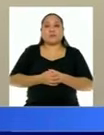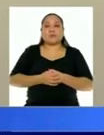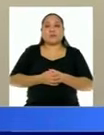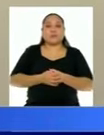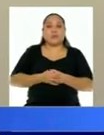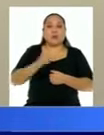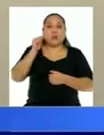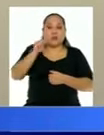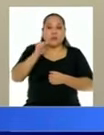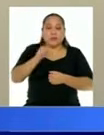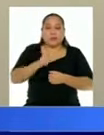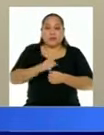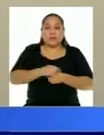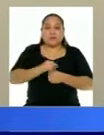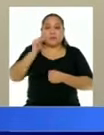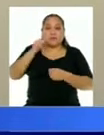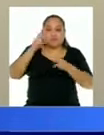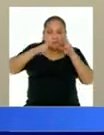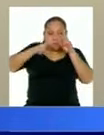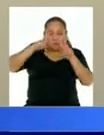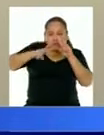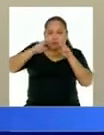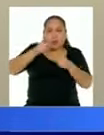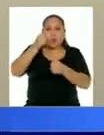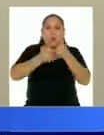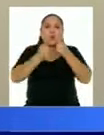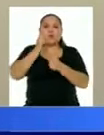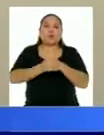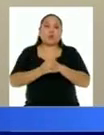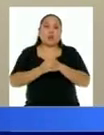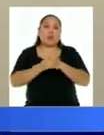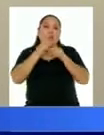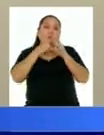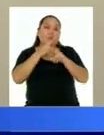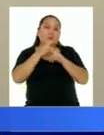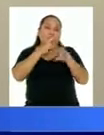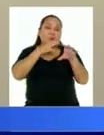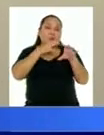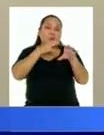Muchas gracias. Es el turno de la República a cargo de Joel Robles.